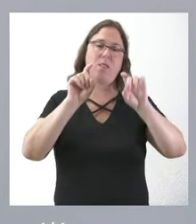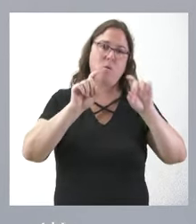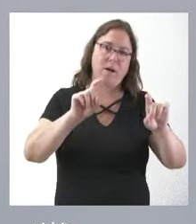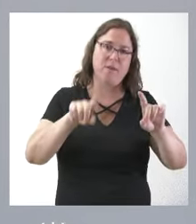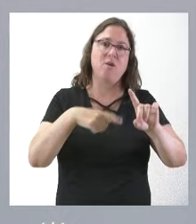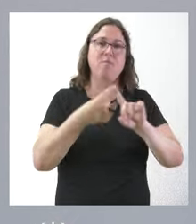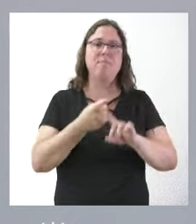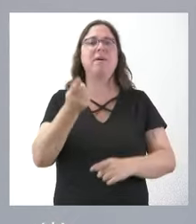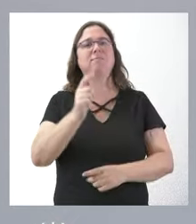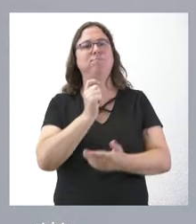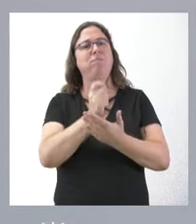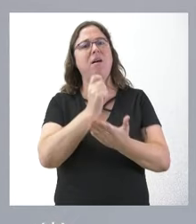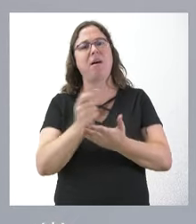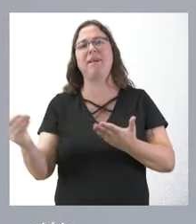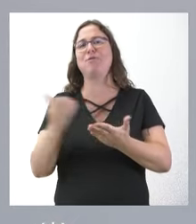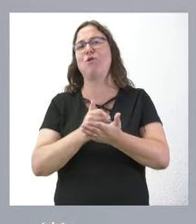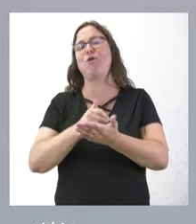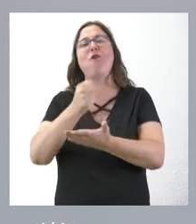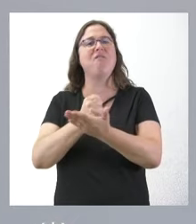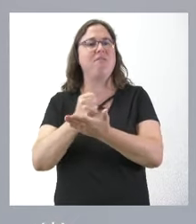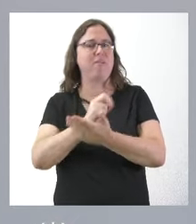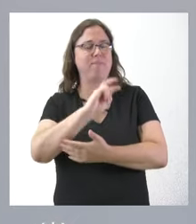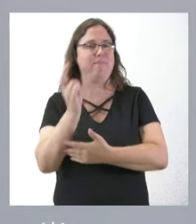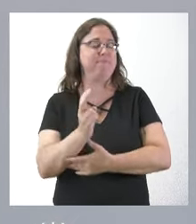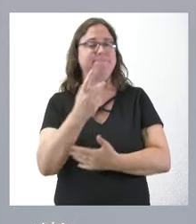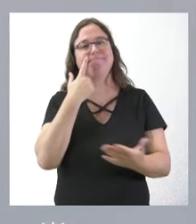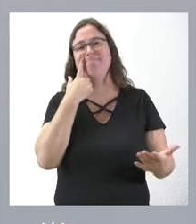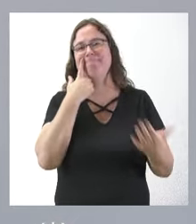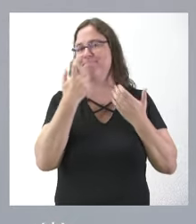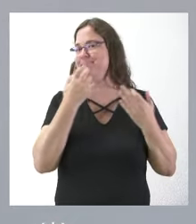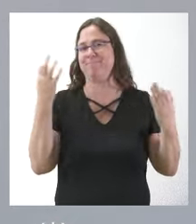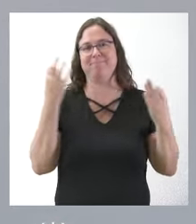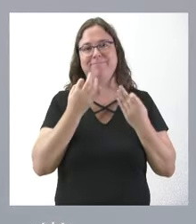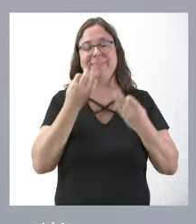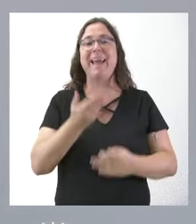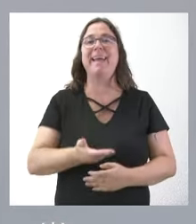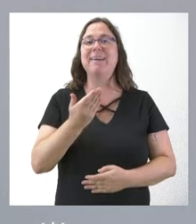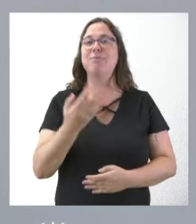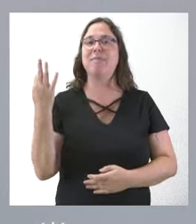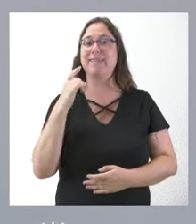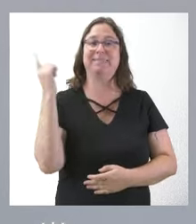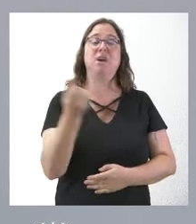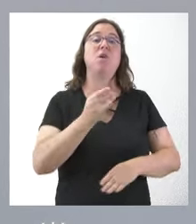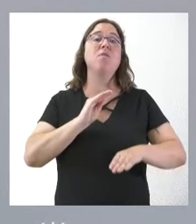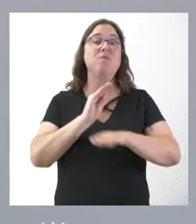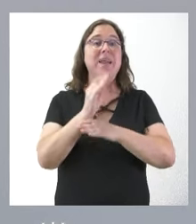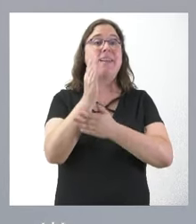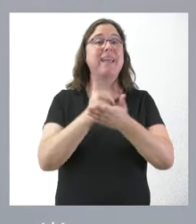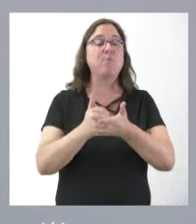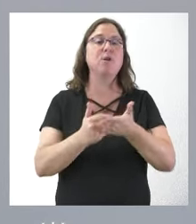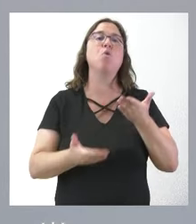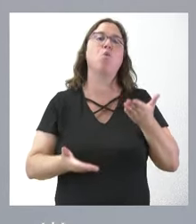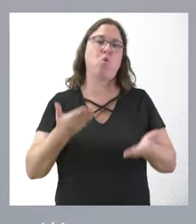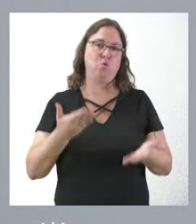y, asimismo, pagar todo lo que tiene que ver con la farmacia. Y esto pone en relevo, una vez más, la importancia de que la financiación económica sea justa